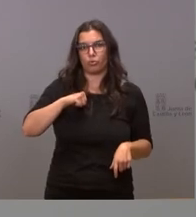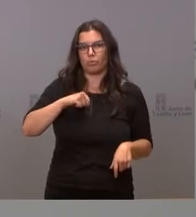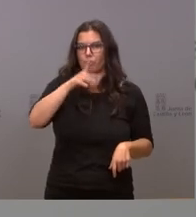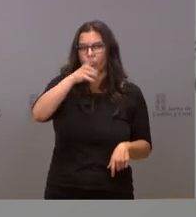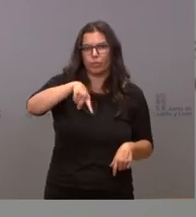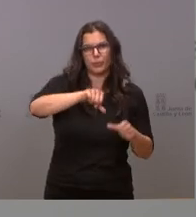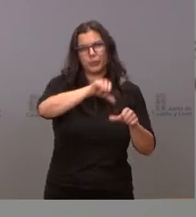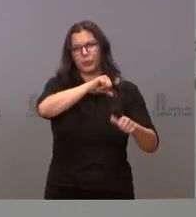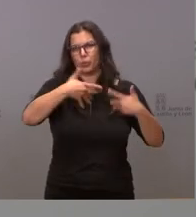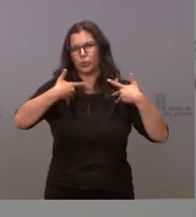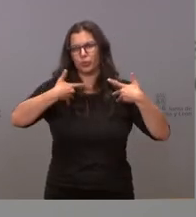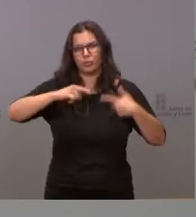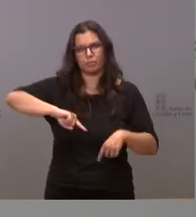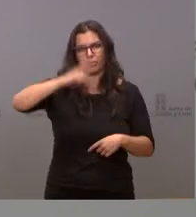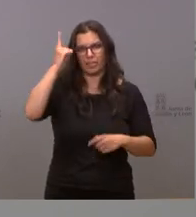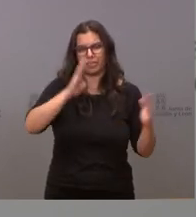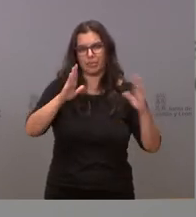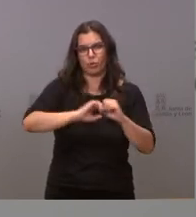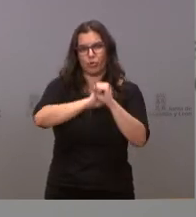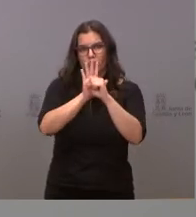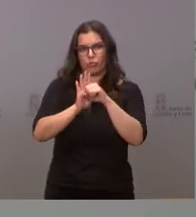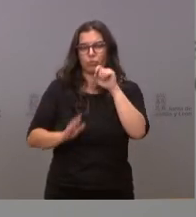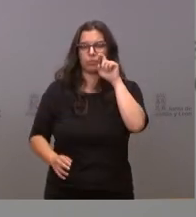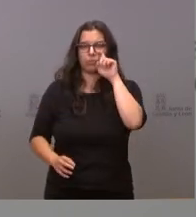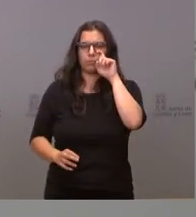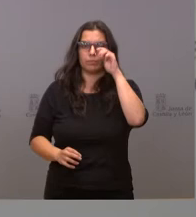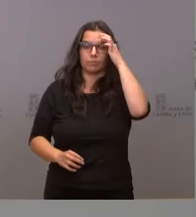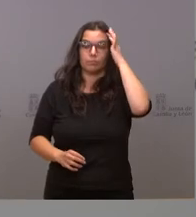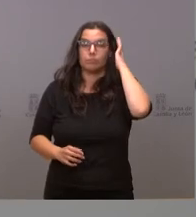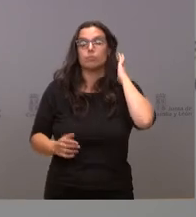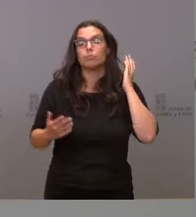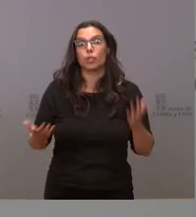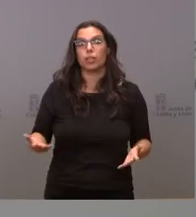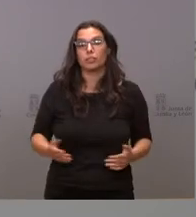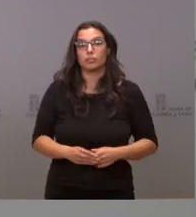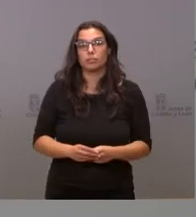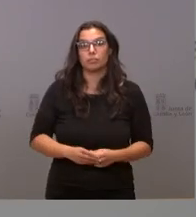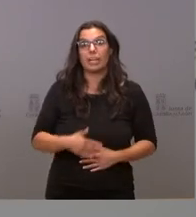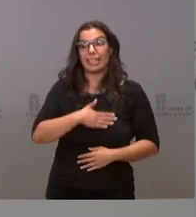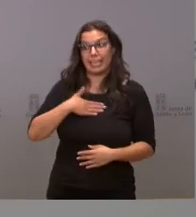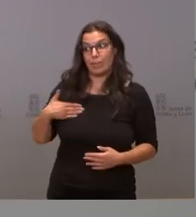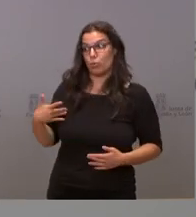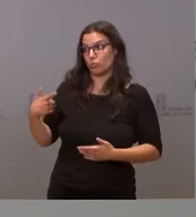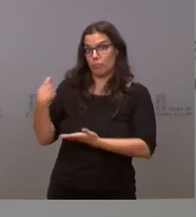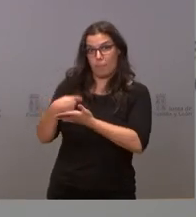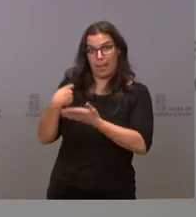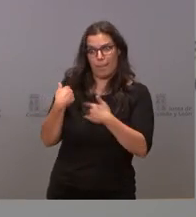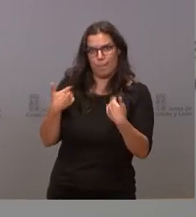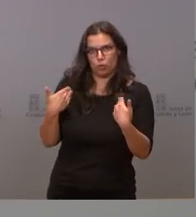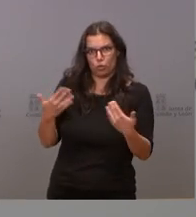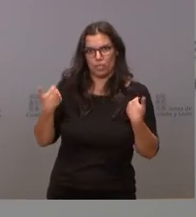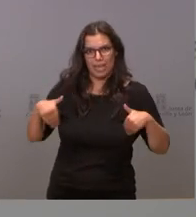sufrido durante la pandemia. Por tanto, queremos que ese dinero llegue cuanto antes,